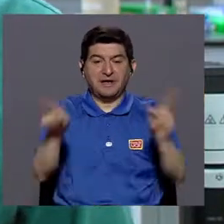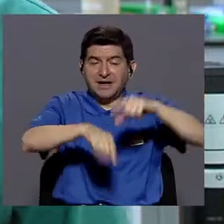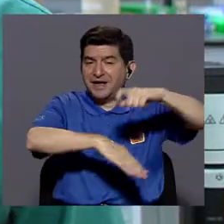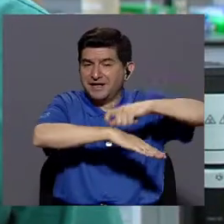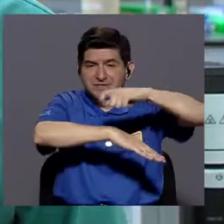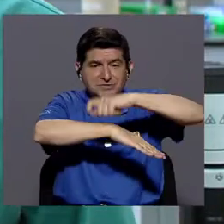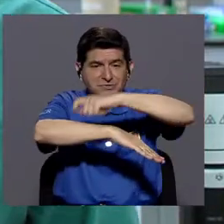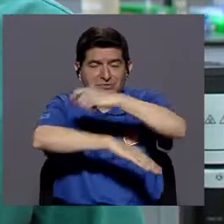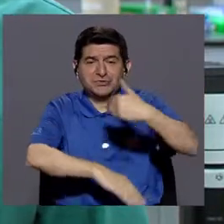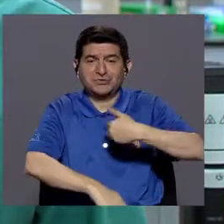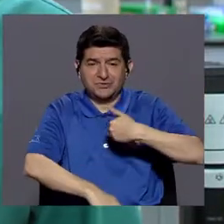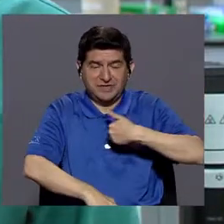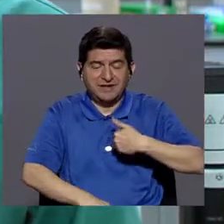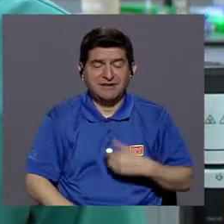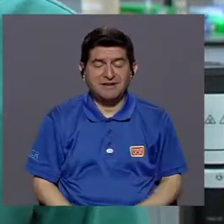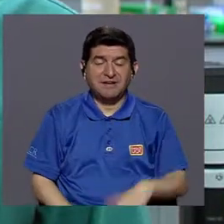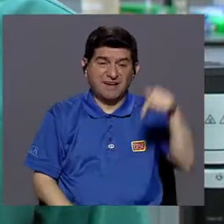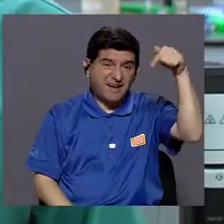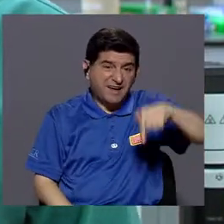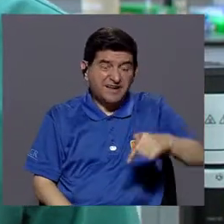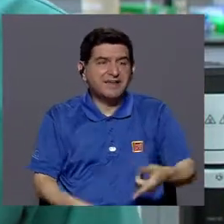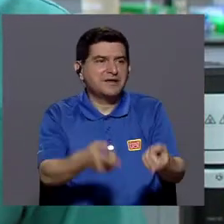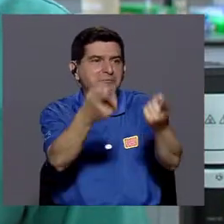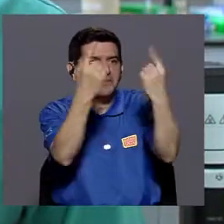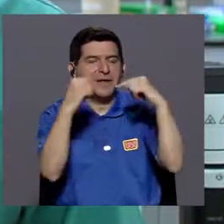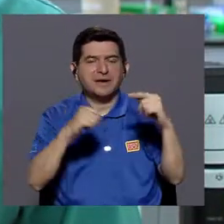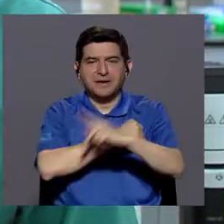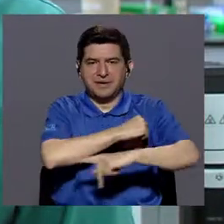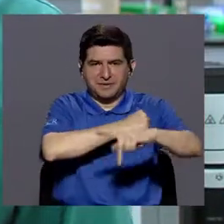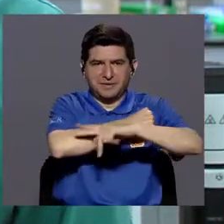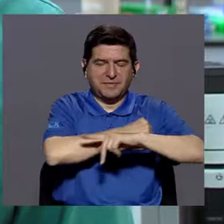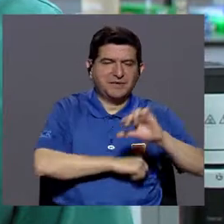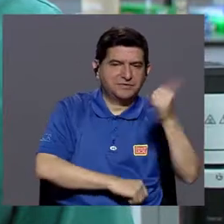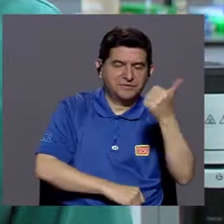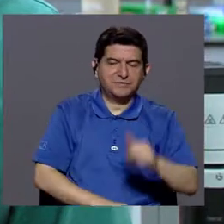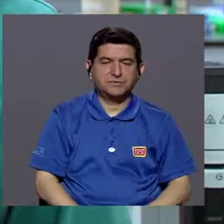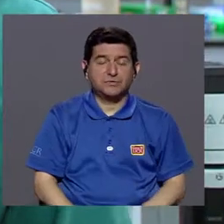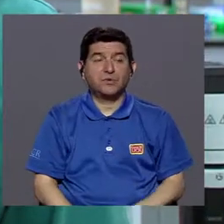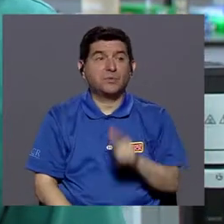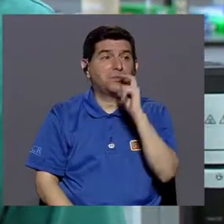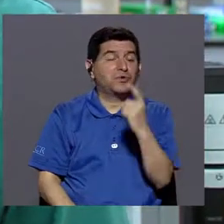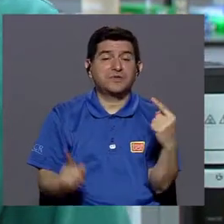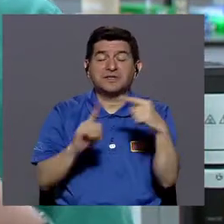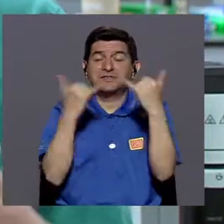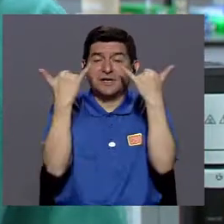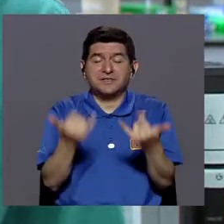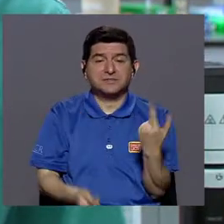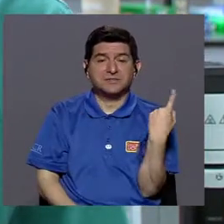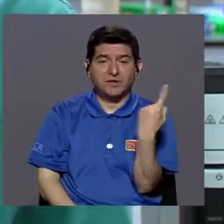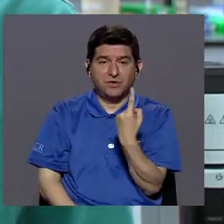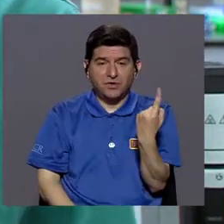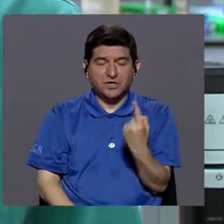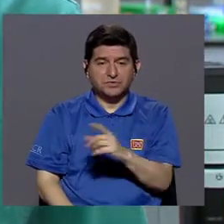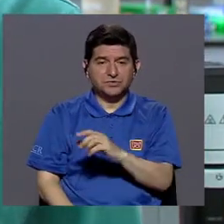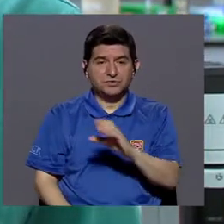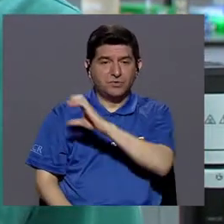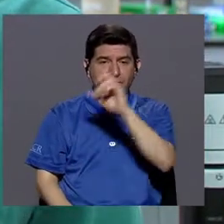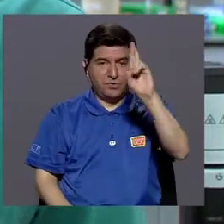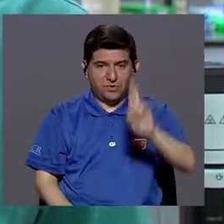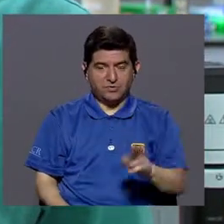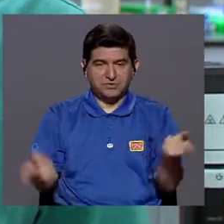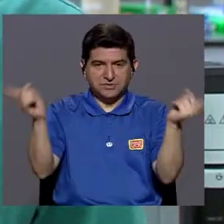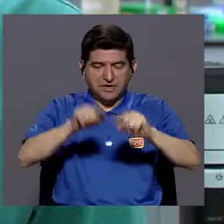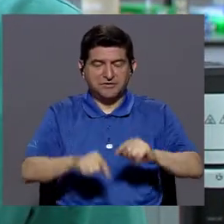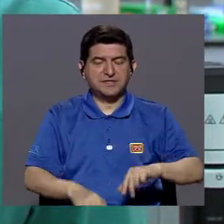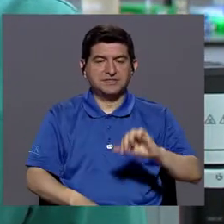Los casos que teníamos eran casos que entran. Por dicha, los únicos casos que hemos tenido hasta ahorita en Costa